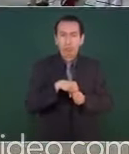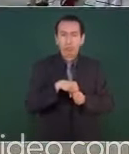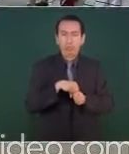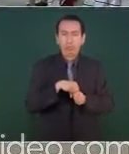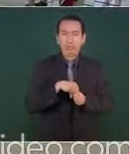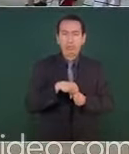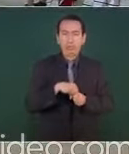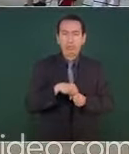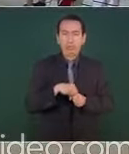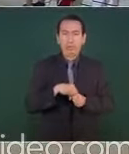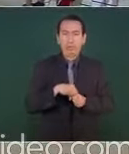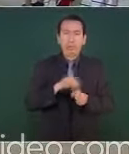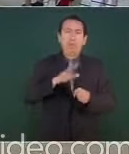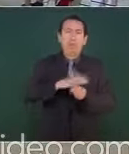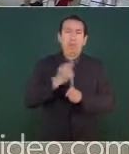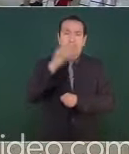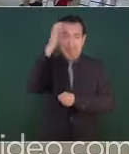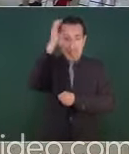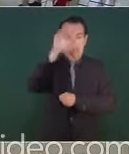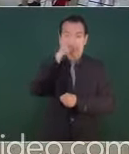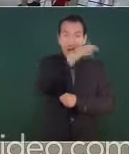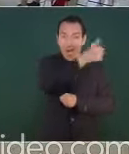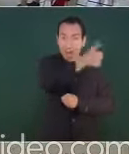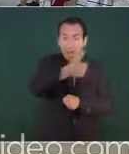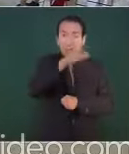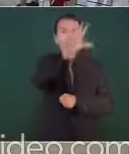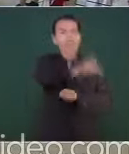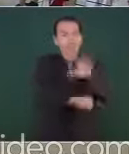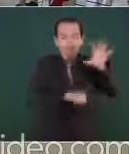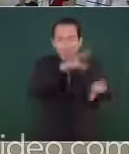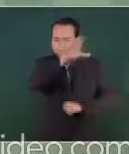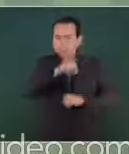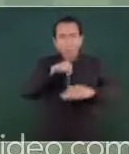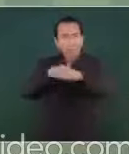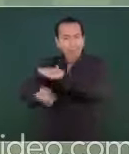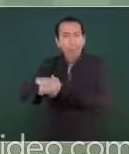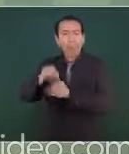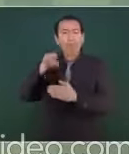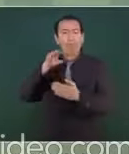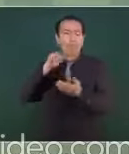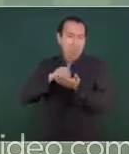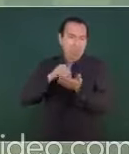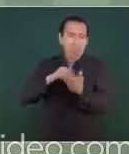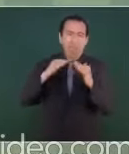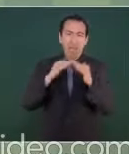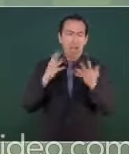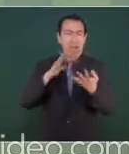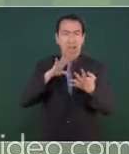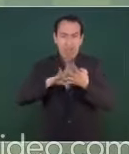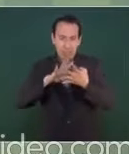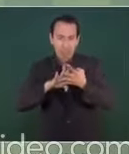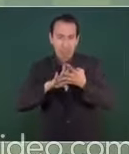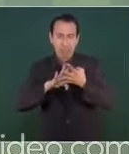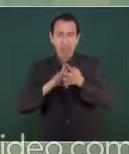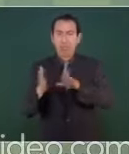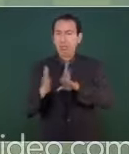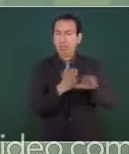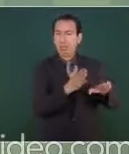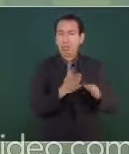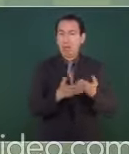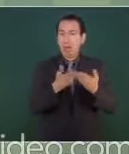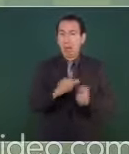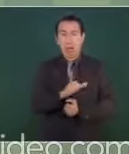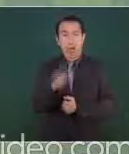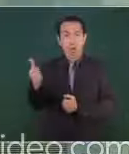Entonces, ahora él nos planteó lo del penal y en una primera